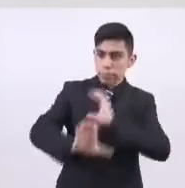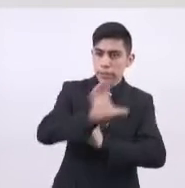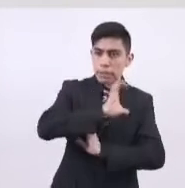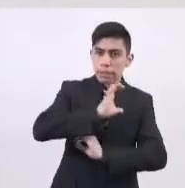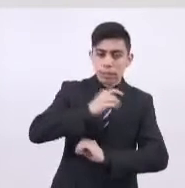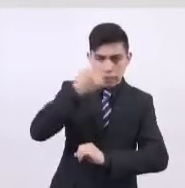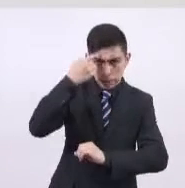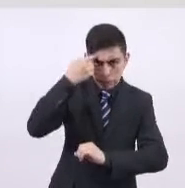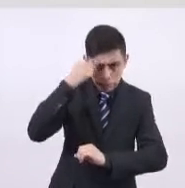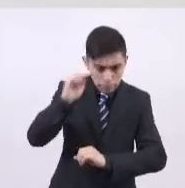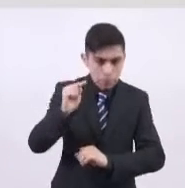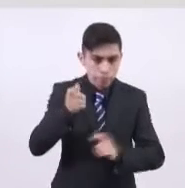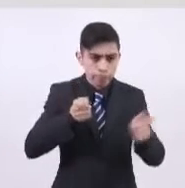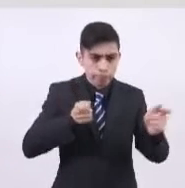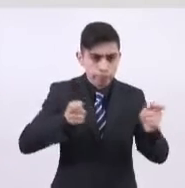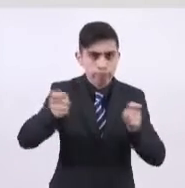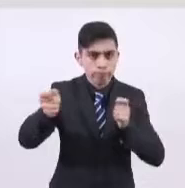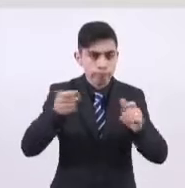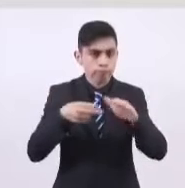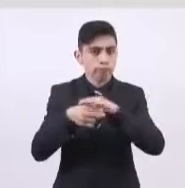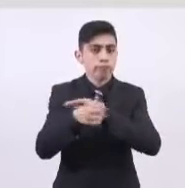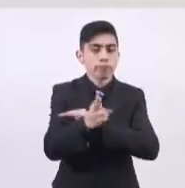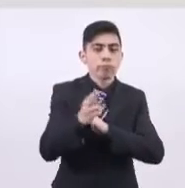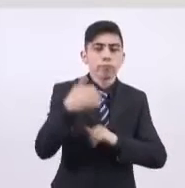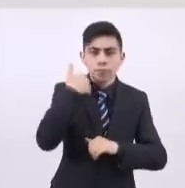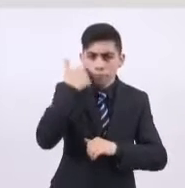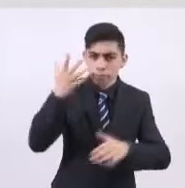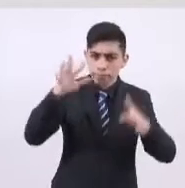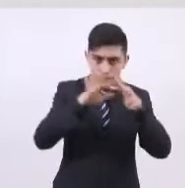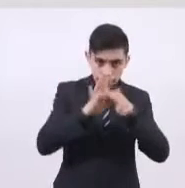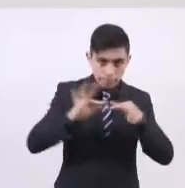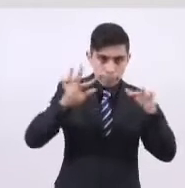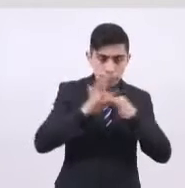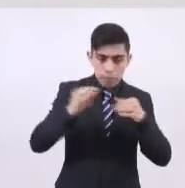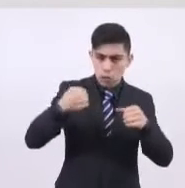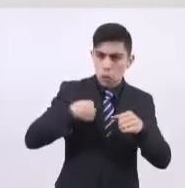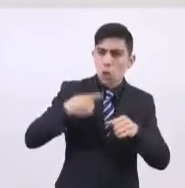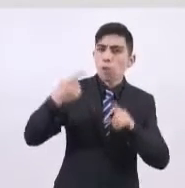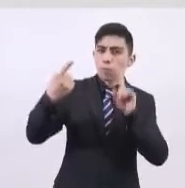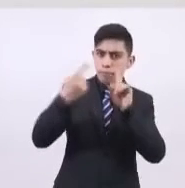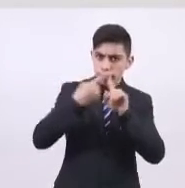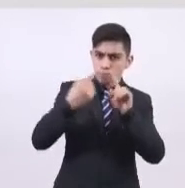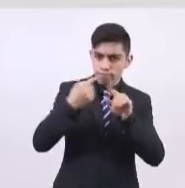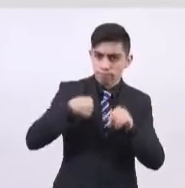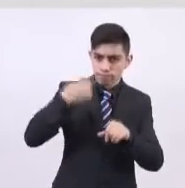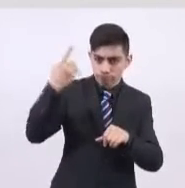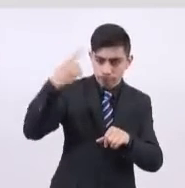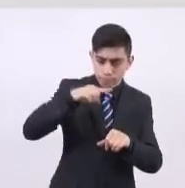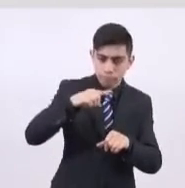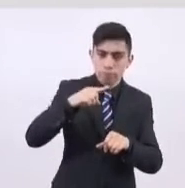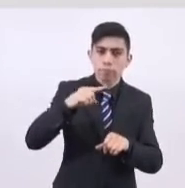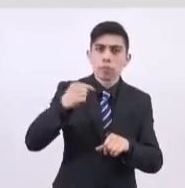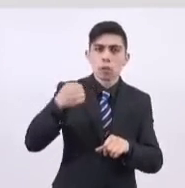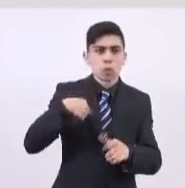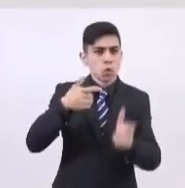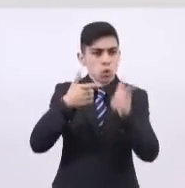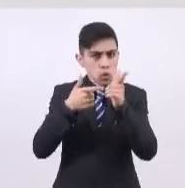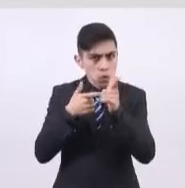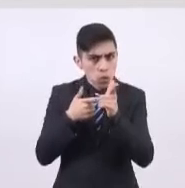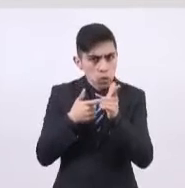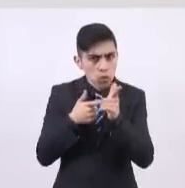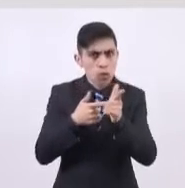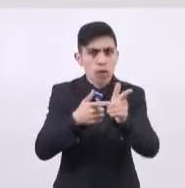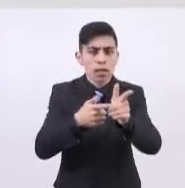metro. Quiero compartir que la primera instrucción que he recibido de la jefa de gobierno es continuar con los